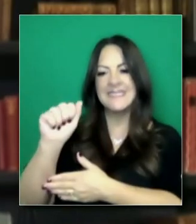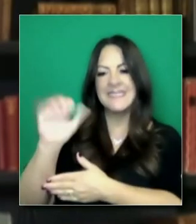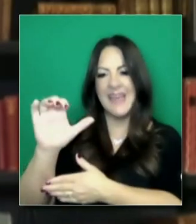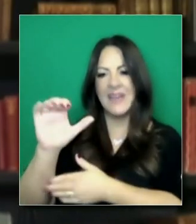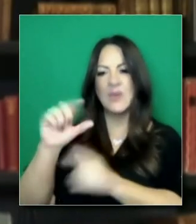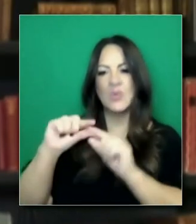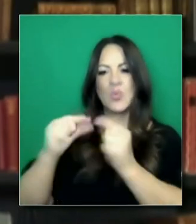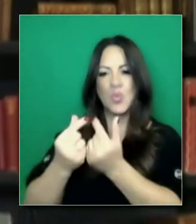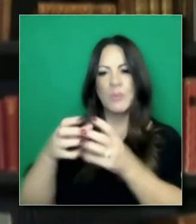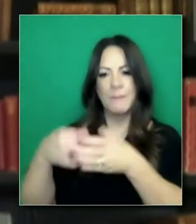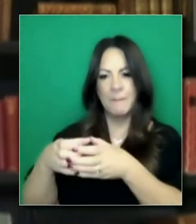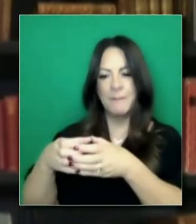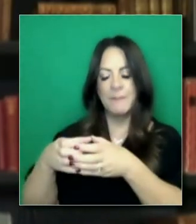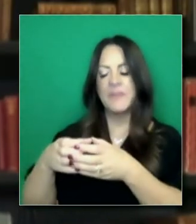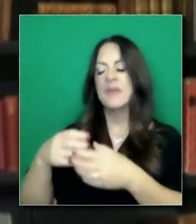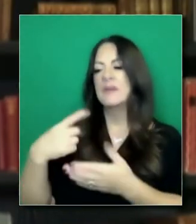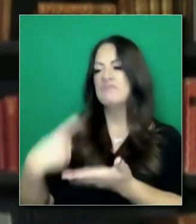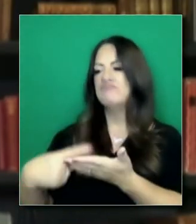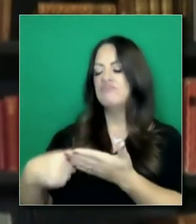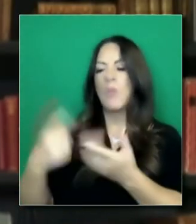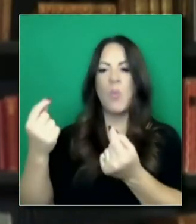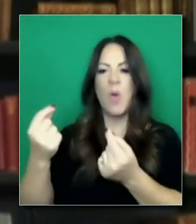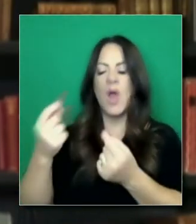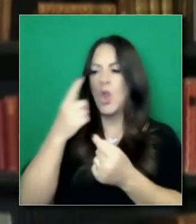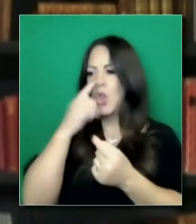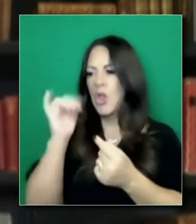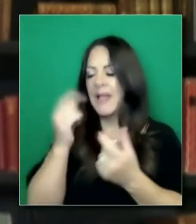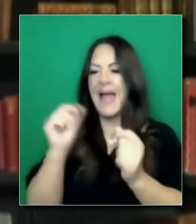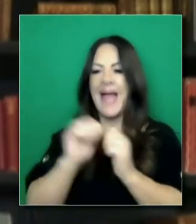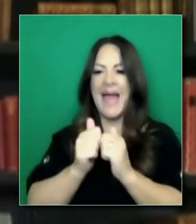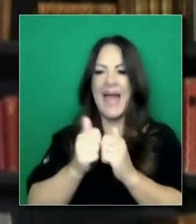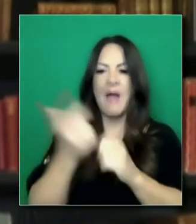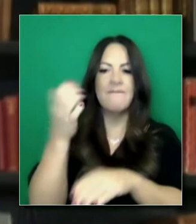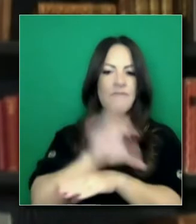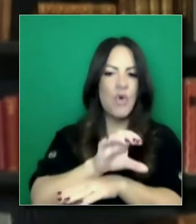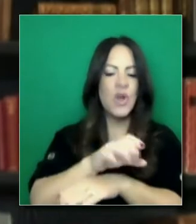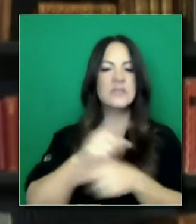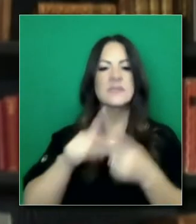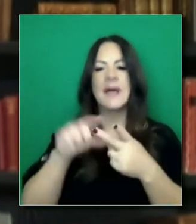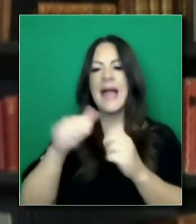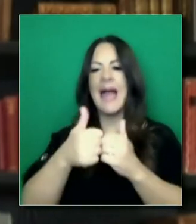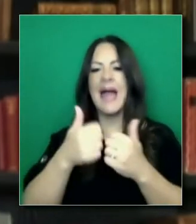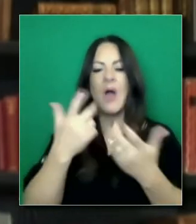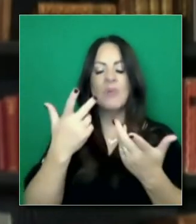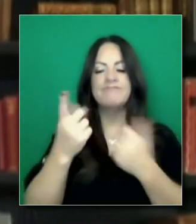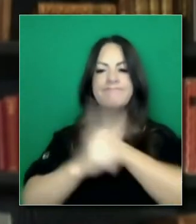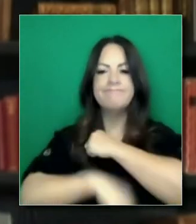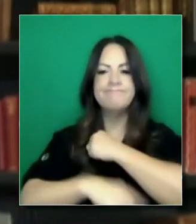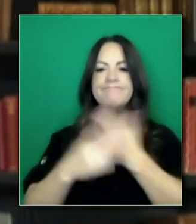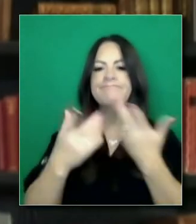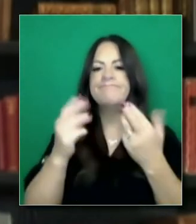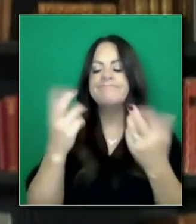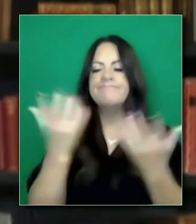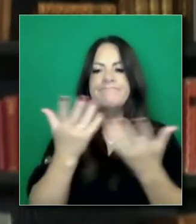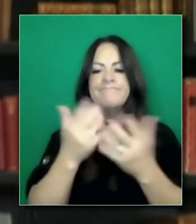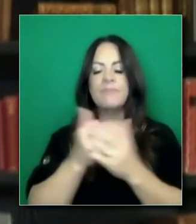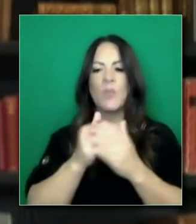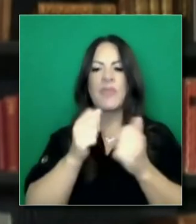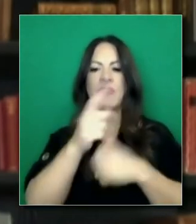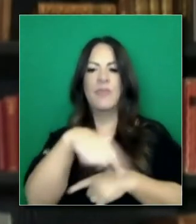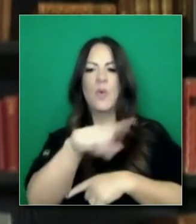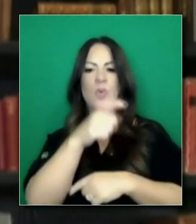todas las sutilezas de cómo sería el hacer respetar estas leyes